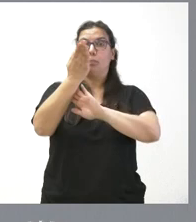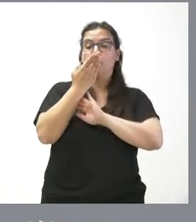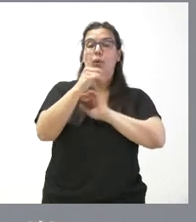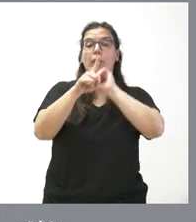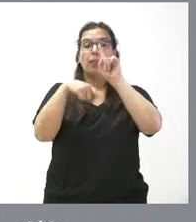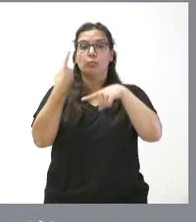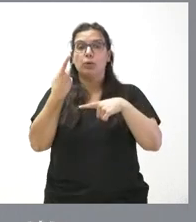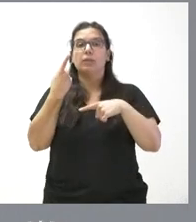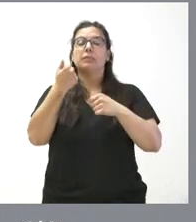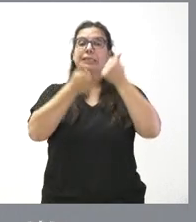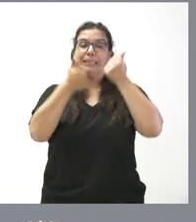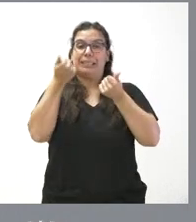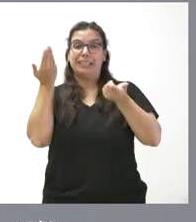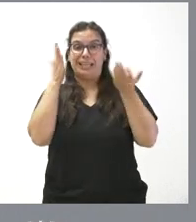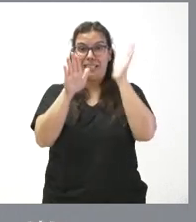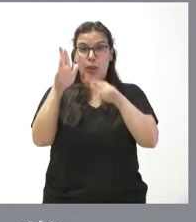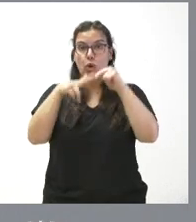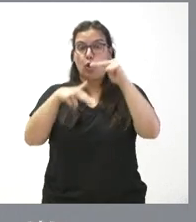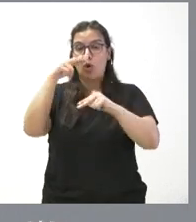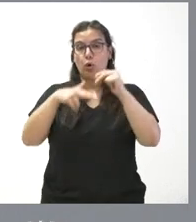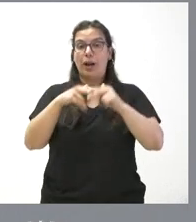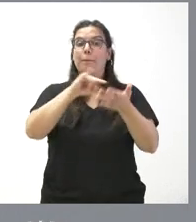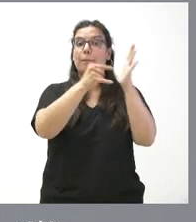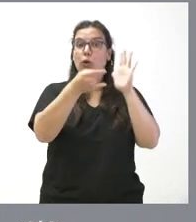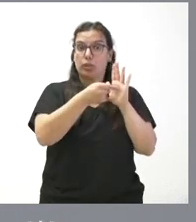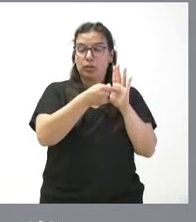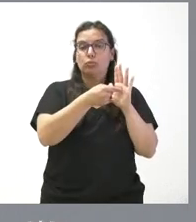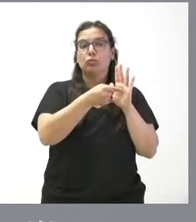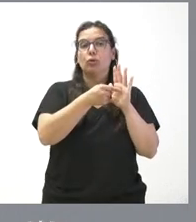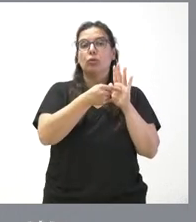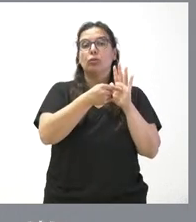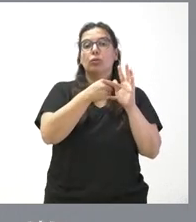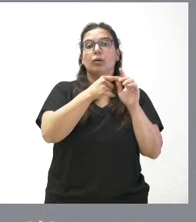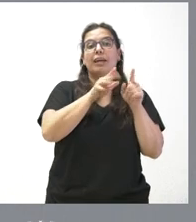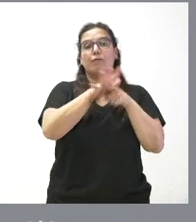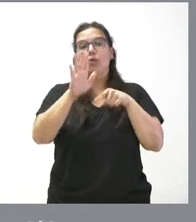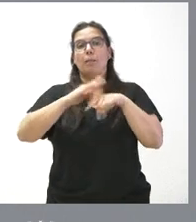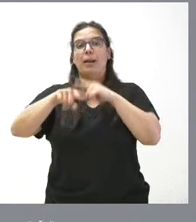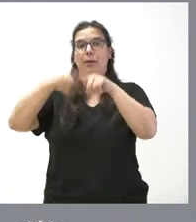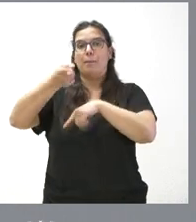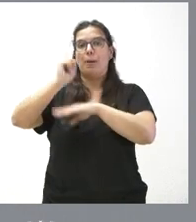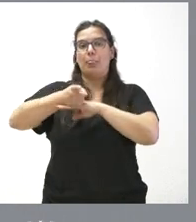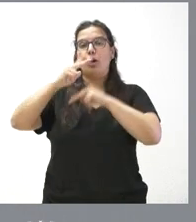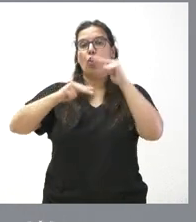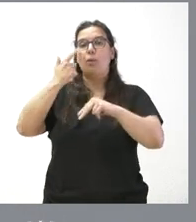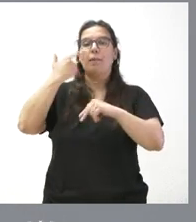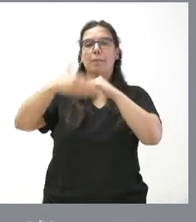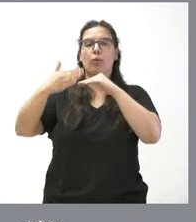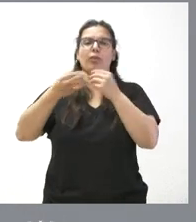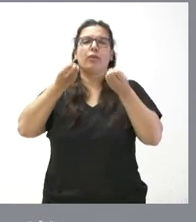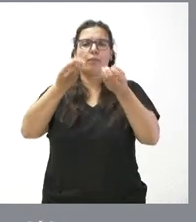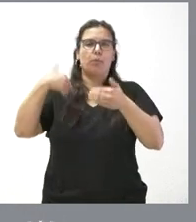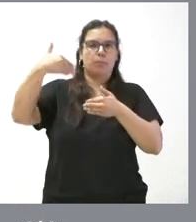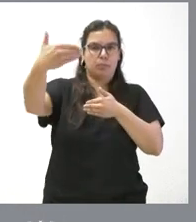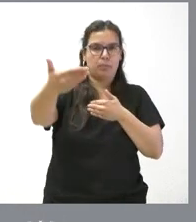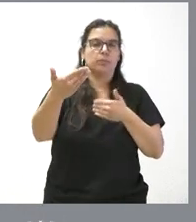a la licitación de la obra. El proyecto es el que determina cuál es la obra y cuál es el plazo de la misma y le iremos informando. Seguro que a